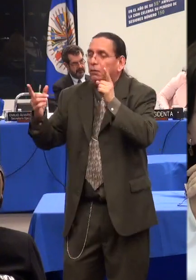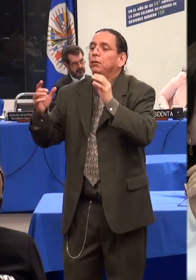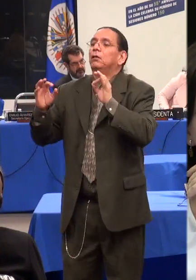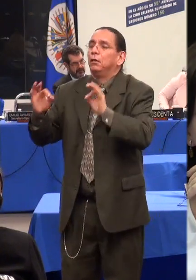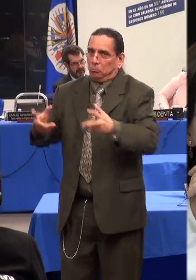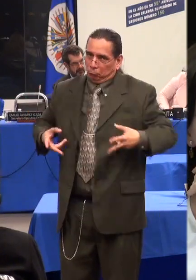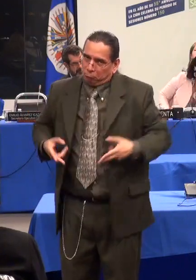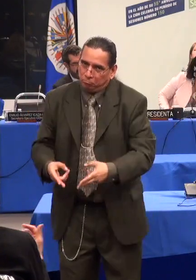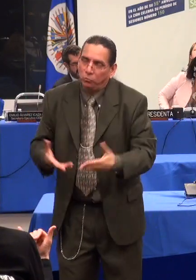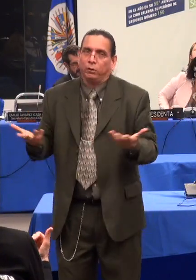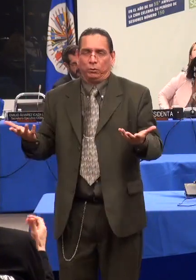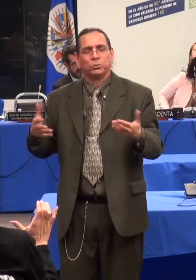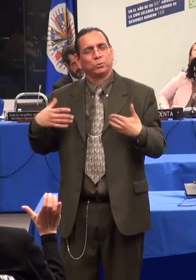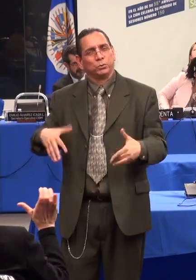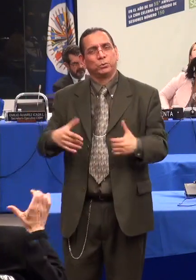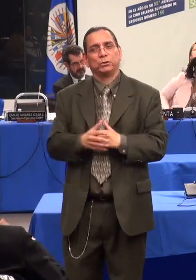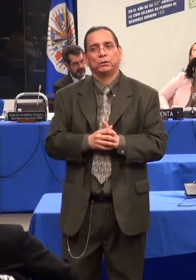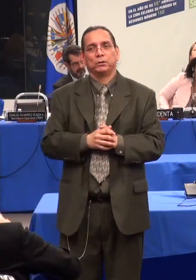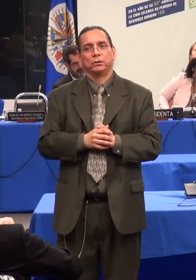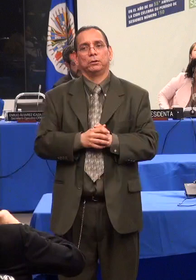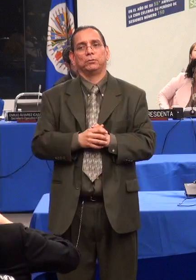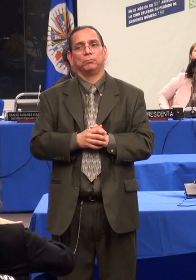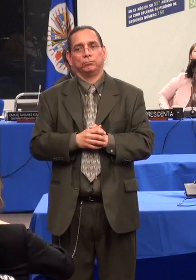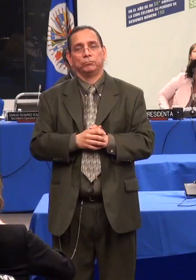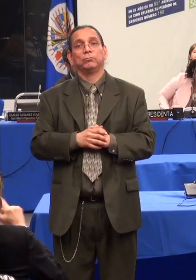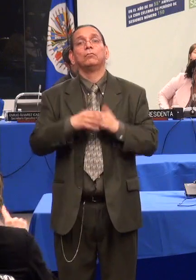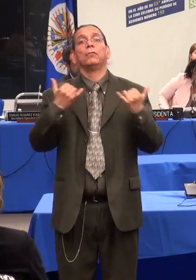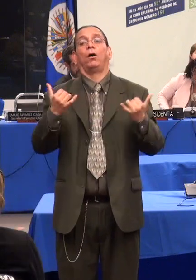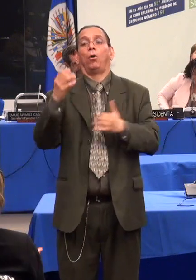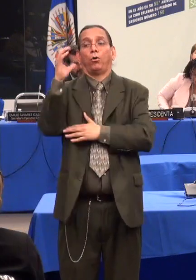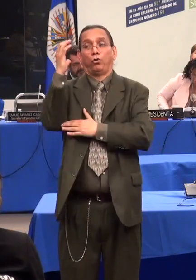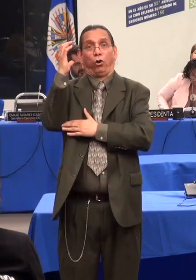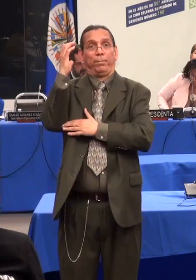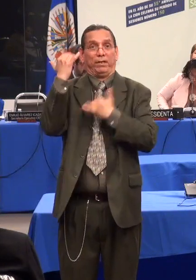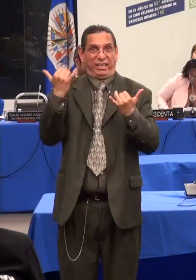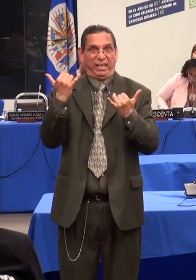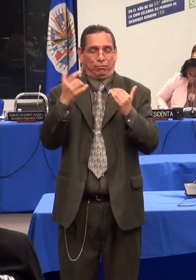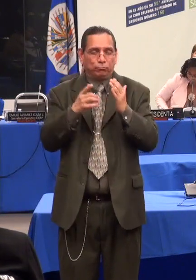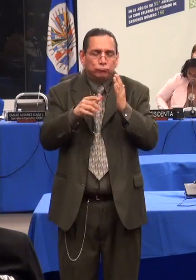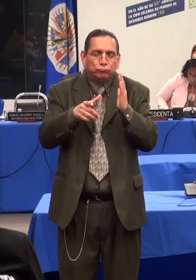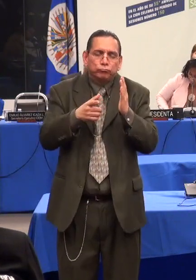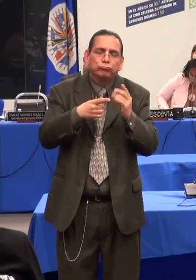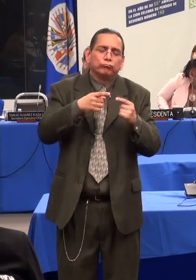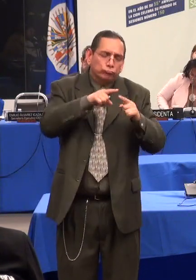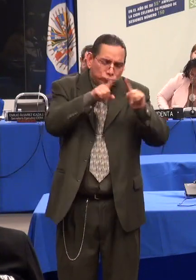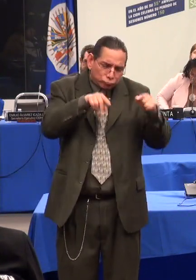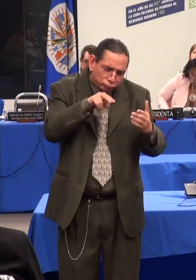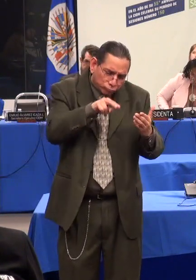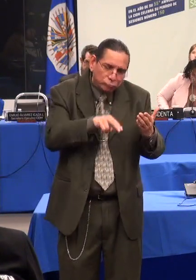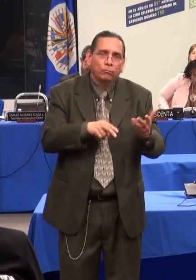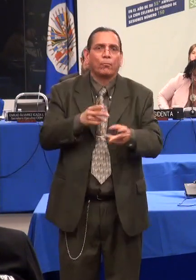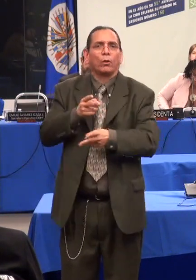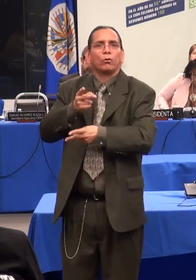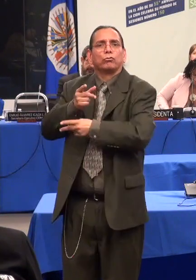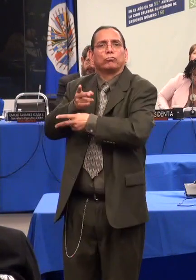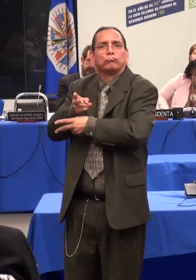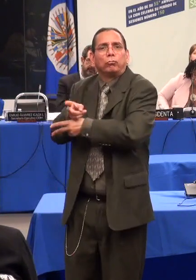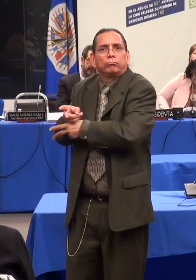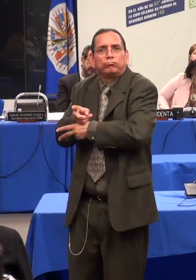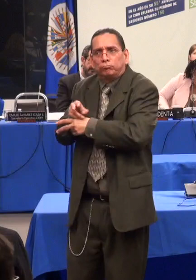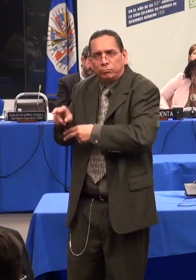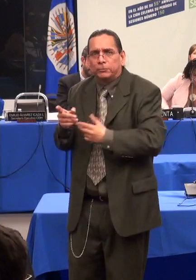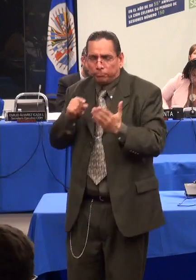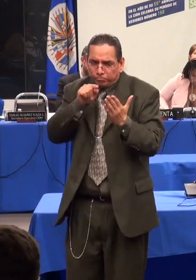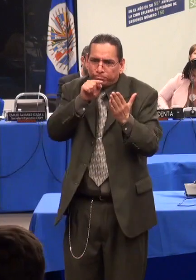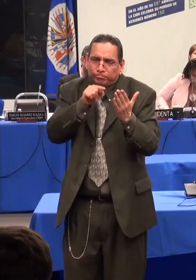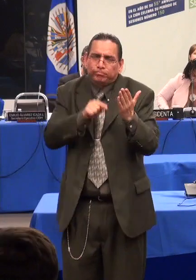Muy buenas tardes, honorables comisionados, respetables peticionarios y demás asistentes a la audiencia. En la gestión